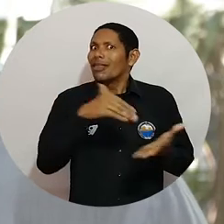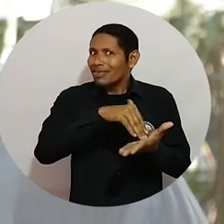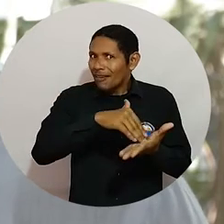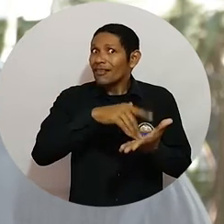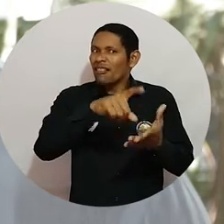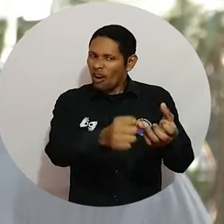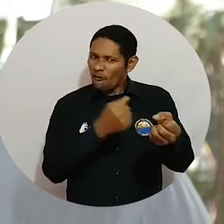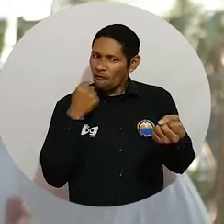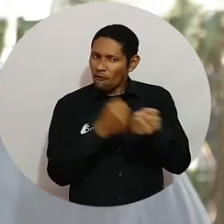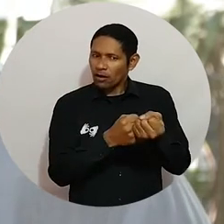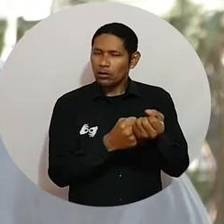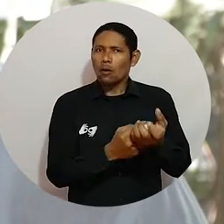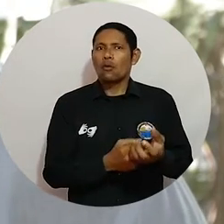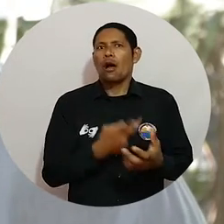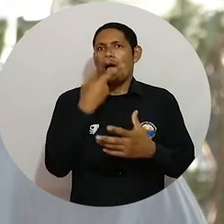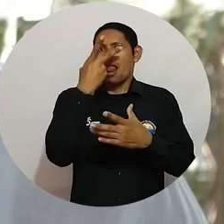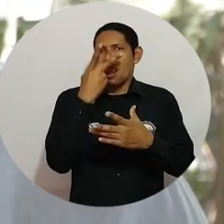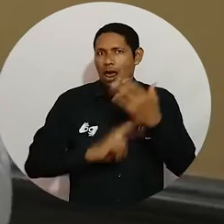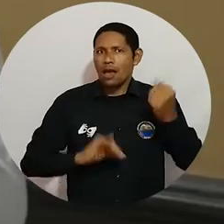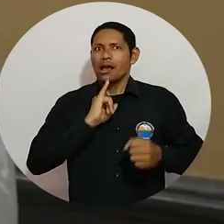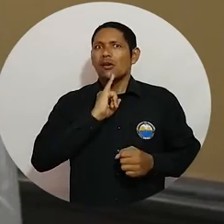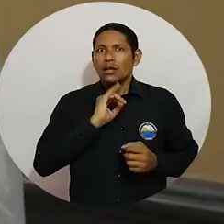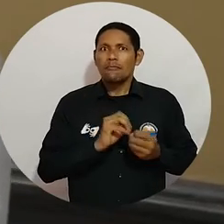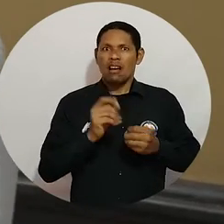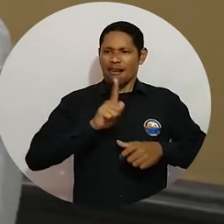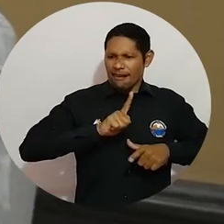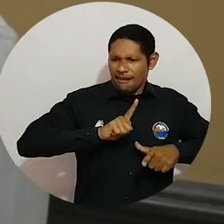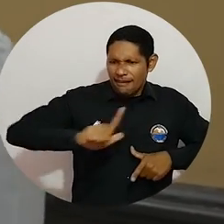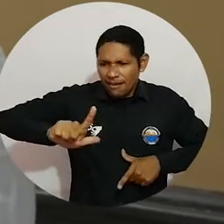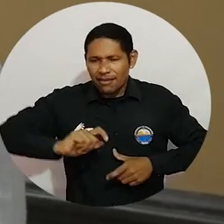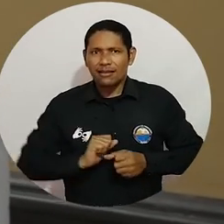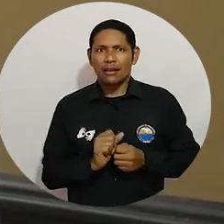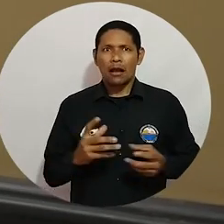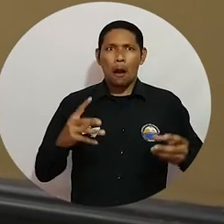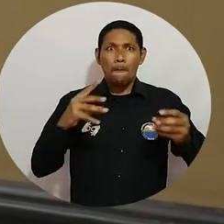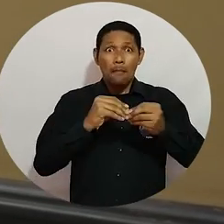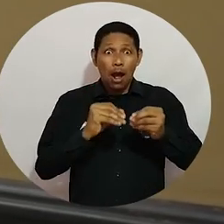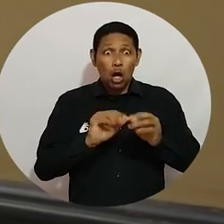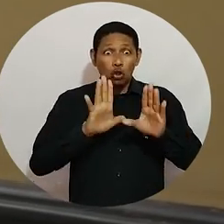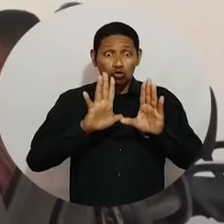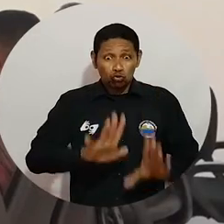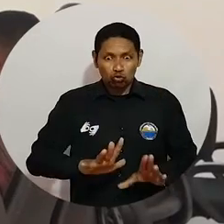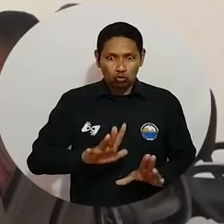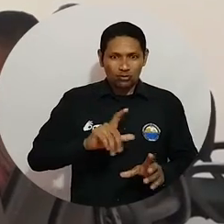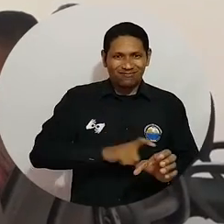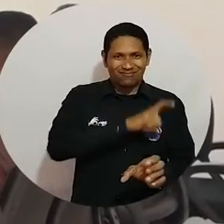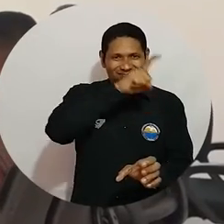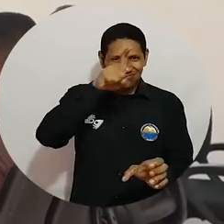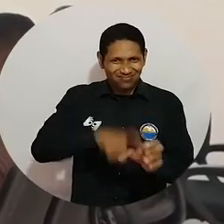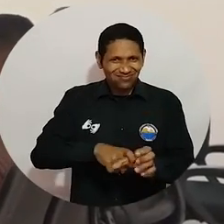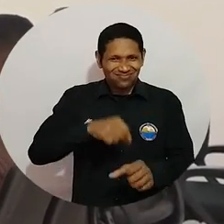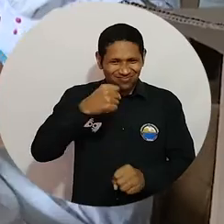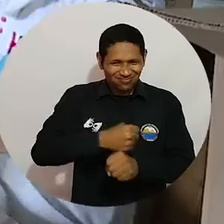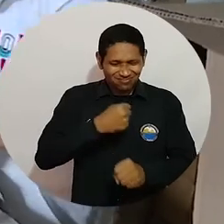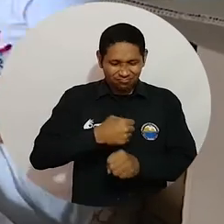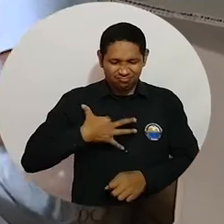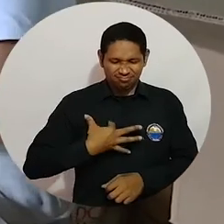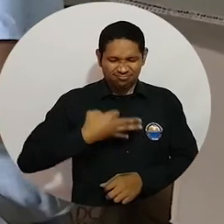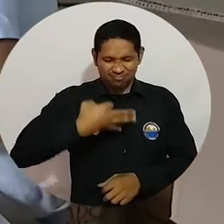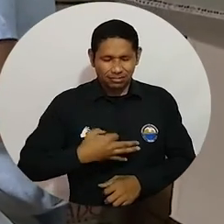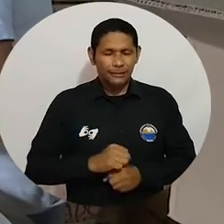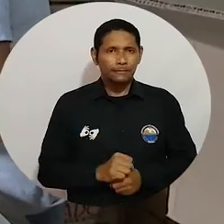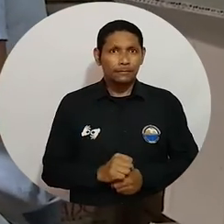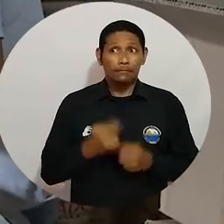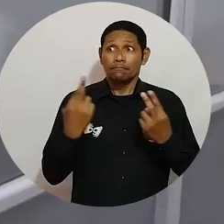personal algunas deficiencias que deben fortalecerse, que tienen que ver con bilingüismo, con liderazgo, con vinculación formal